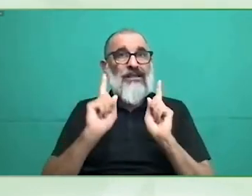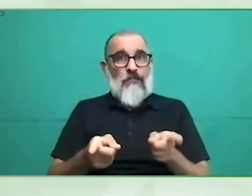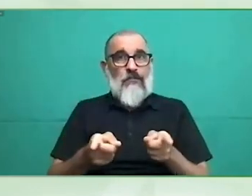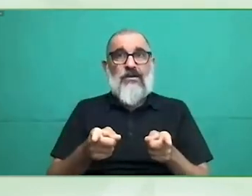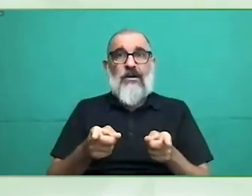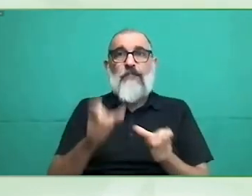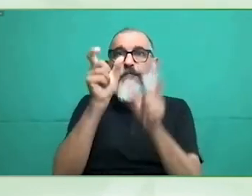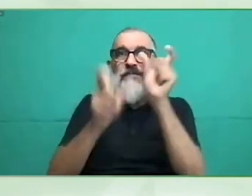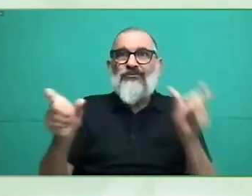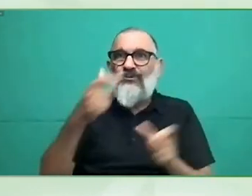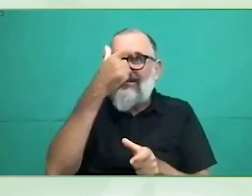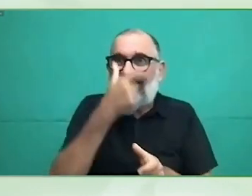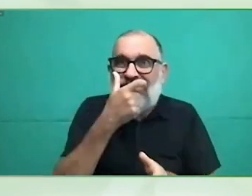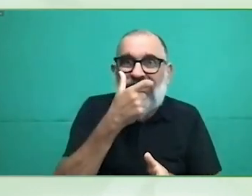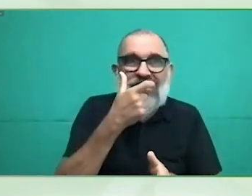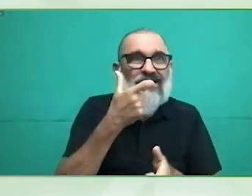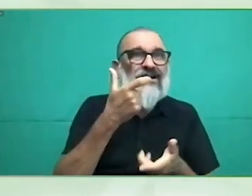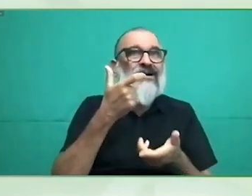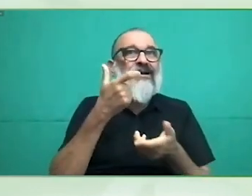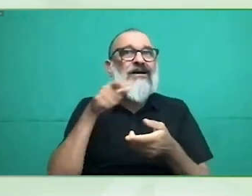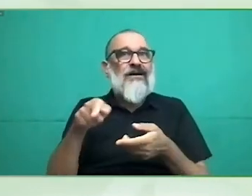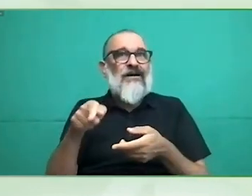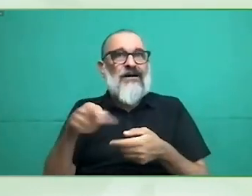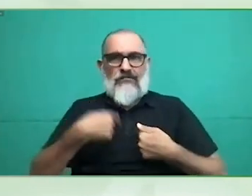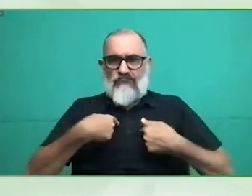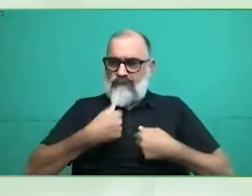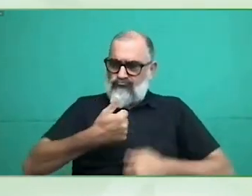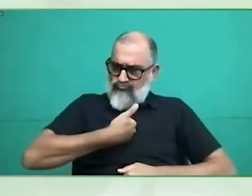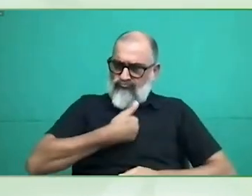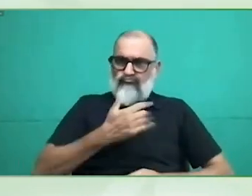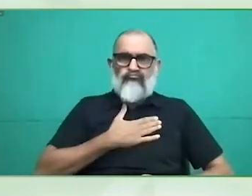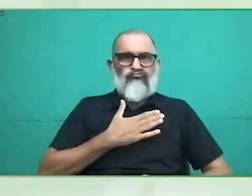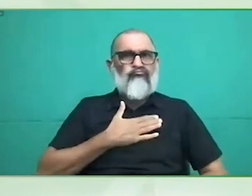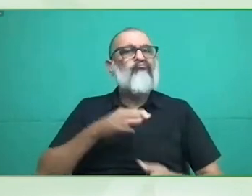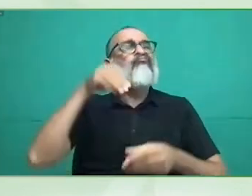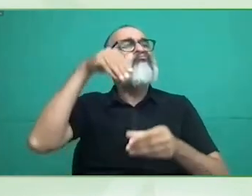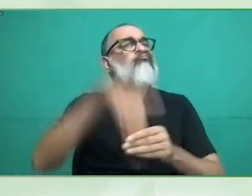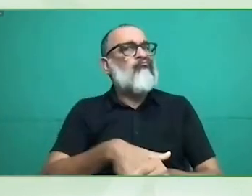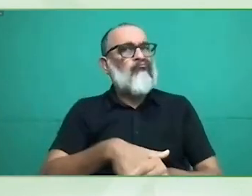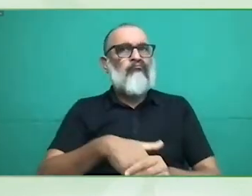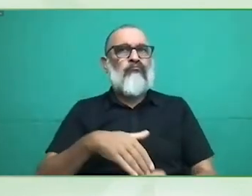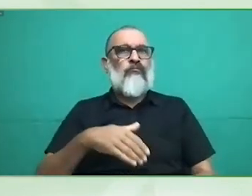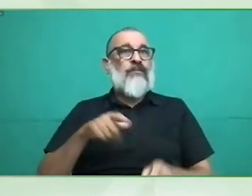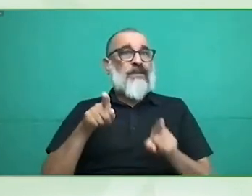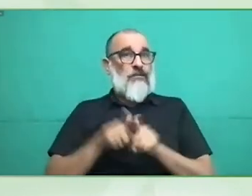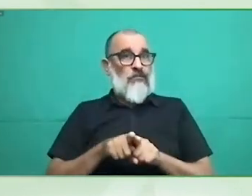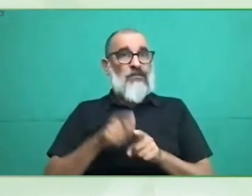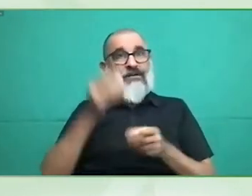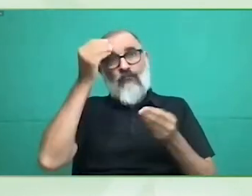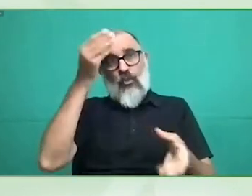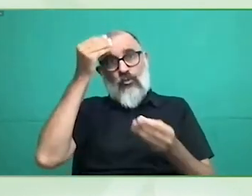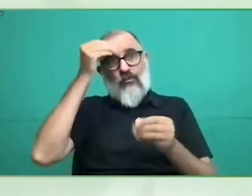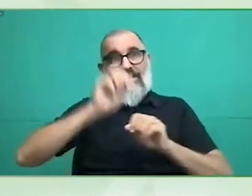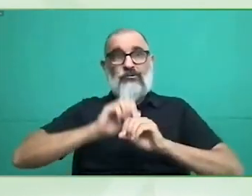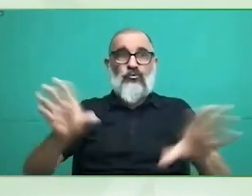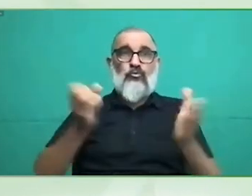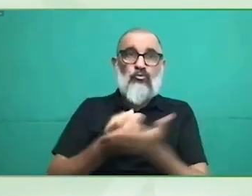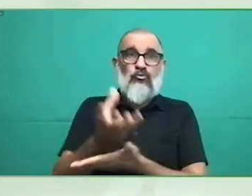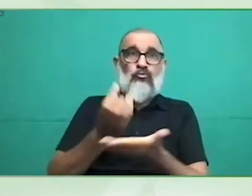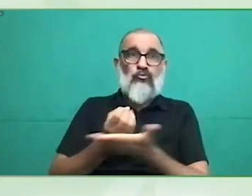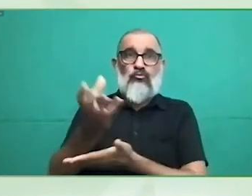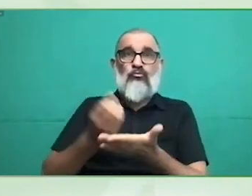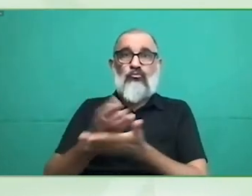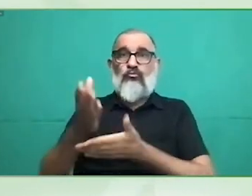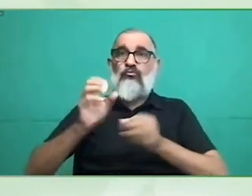electorales sea también accesible para las personas ciegas incluso en toda la información que se proporciona por